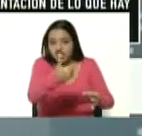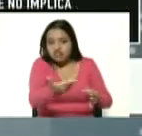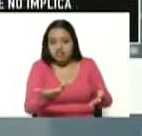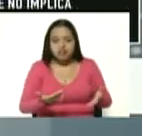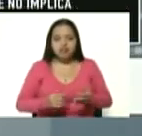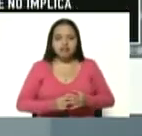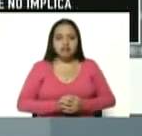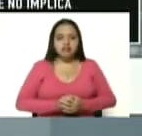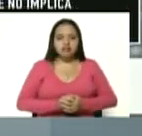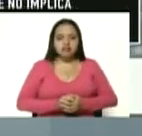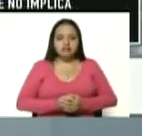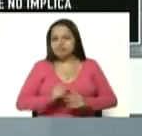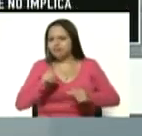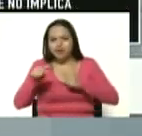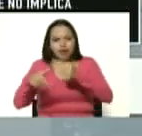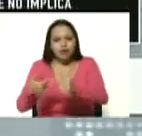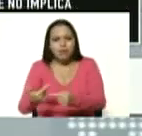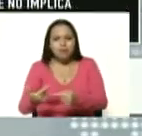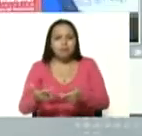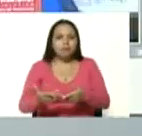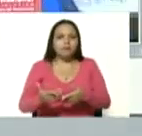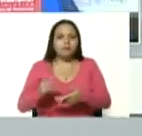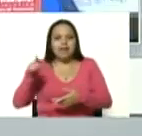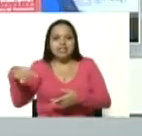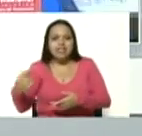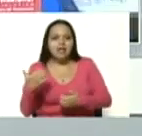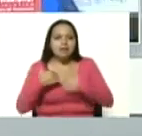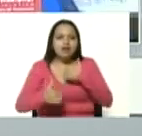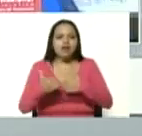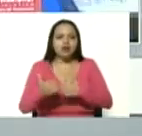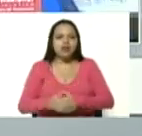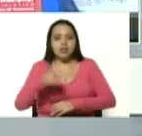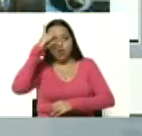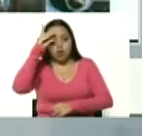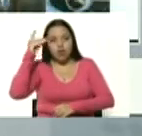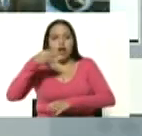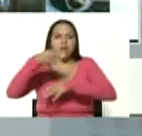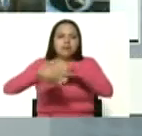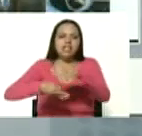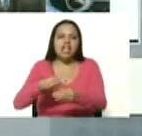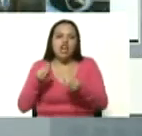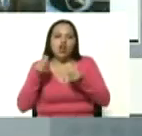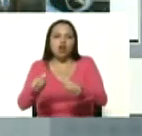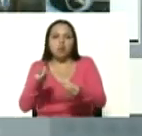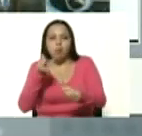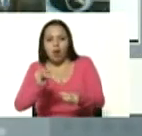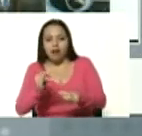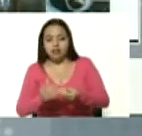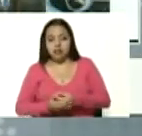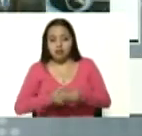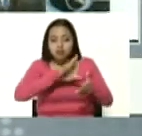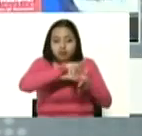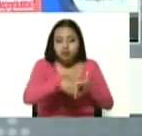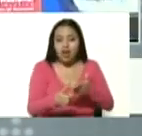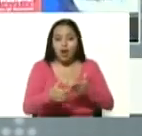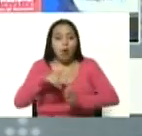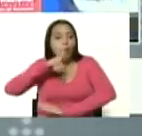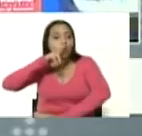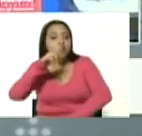imagino que mañana miércoles en el programa de Diosdado se darán detalles de toda esta cortela terrible